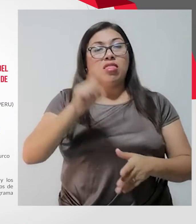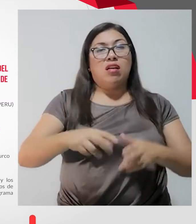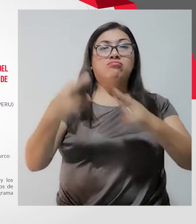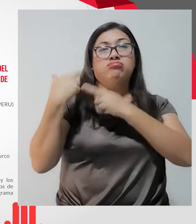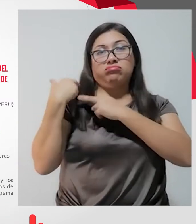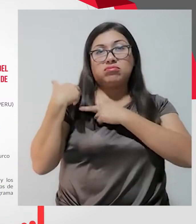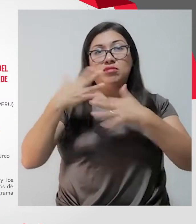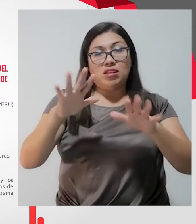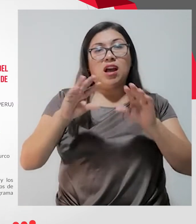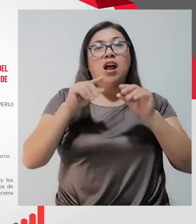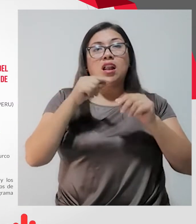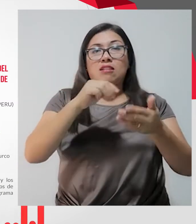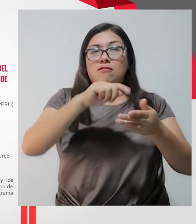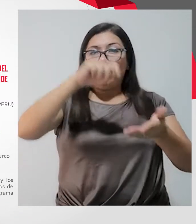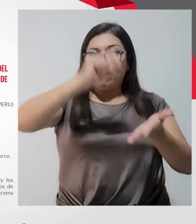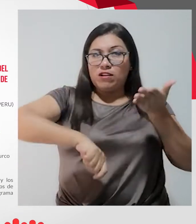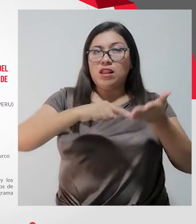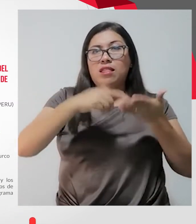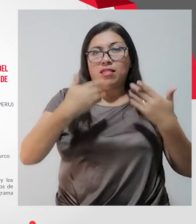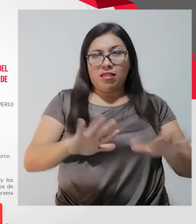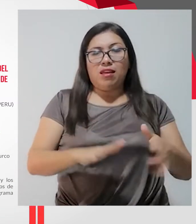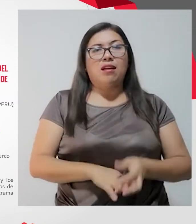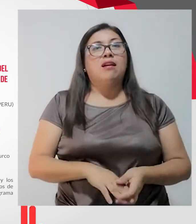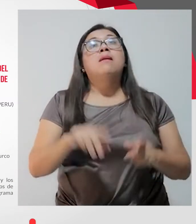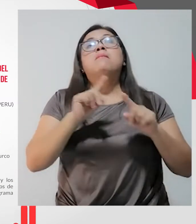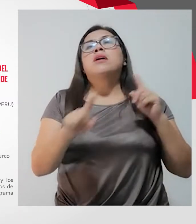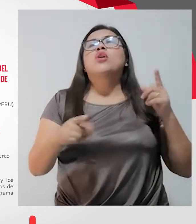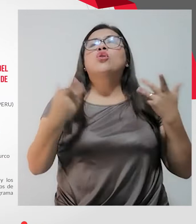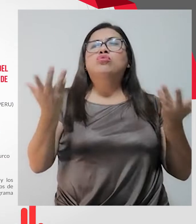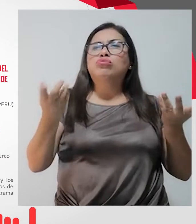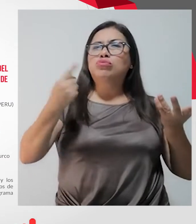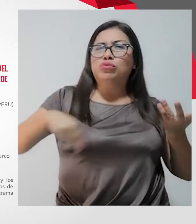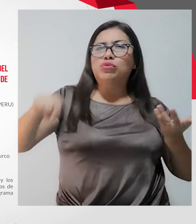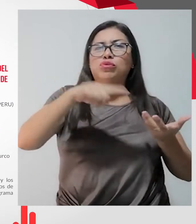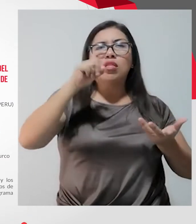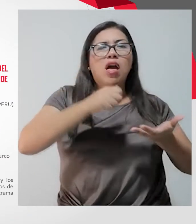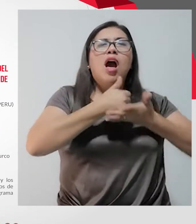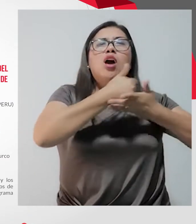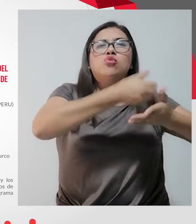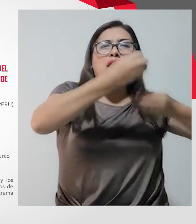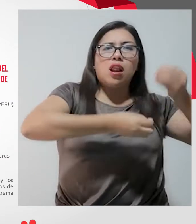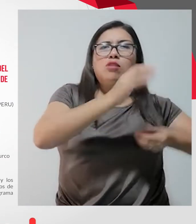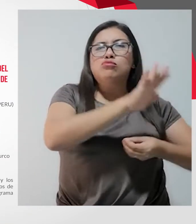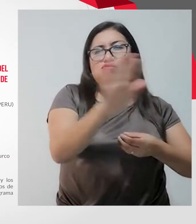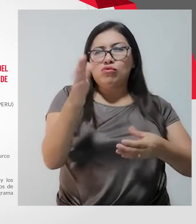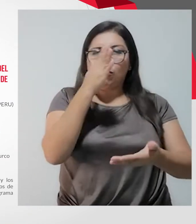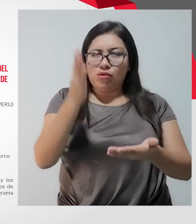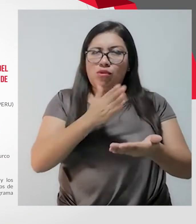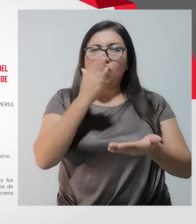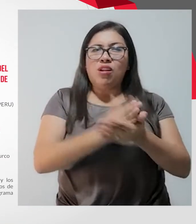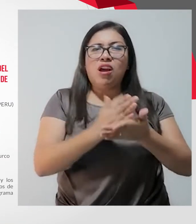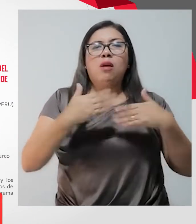nuestros contratos. Pero lo sustantivo es solucionarle los problemas al ciudadano y darle